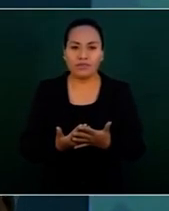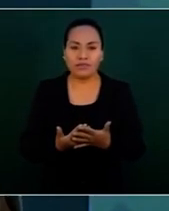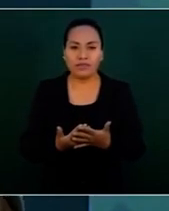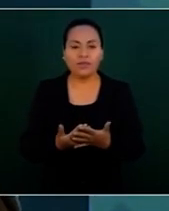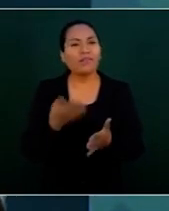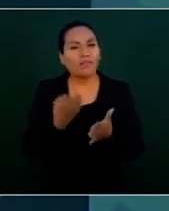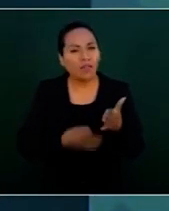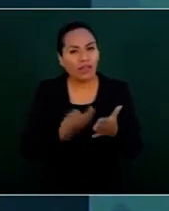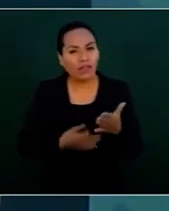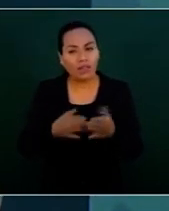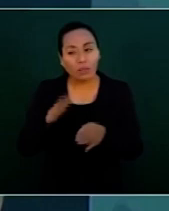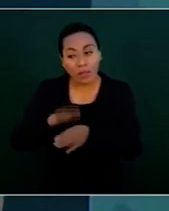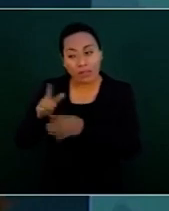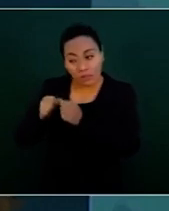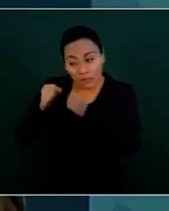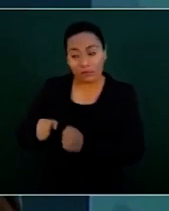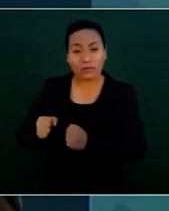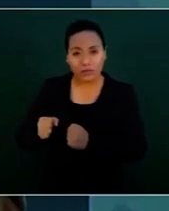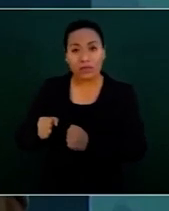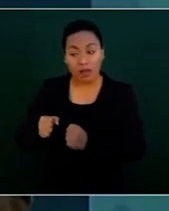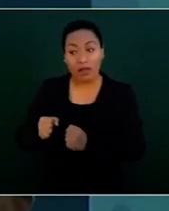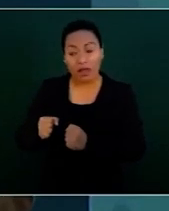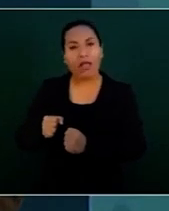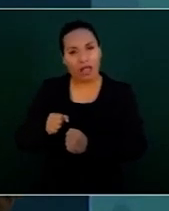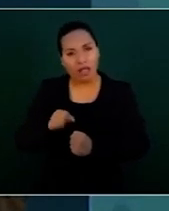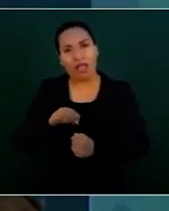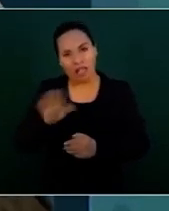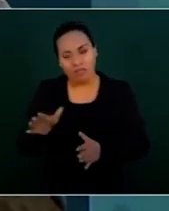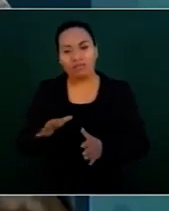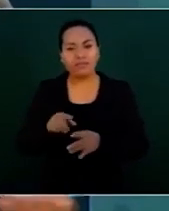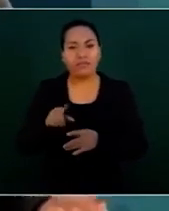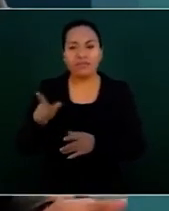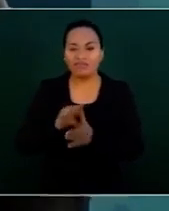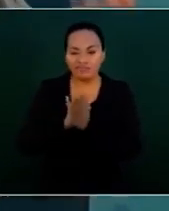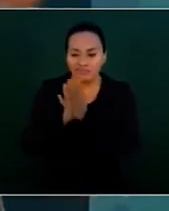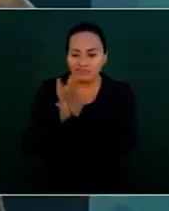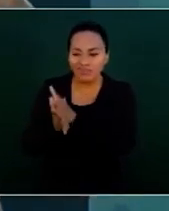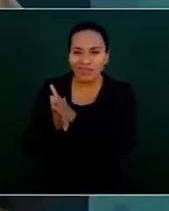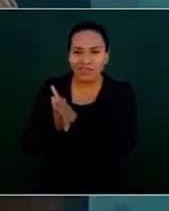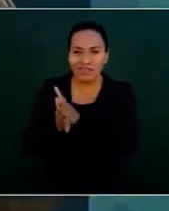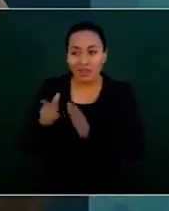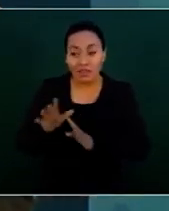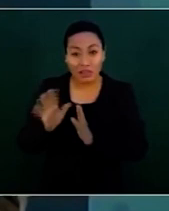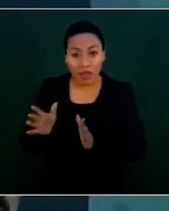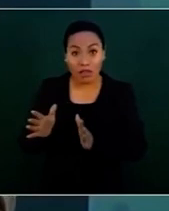sólida, si esta variante es más